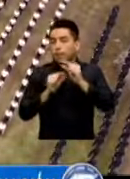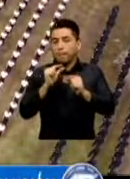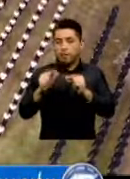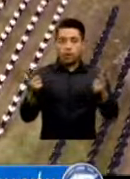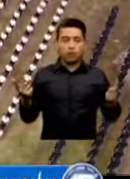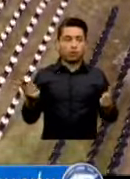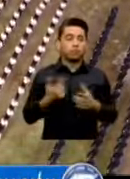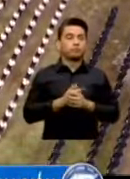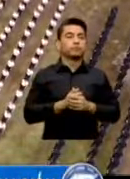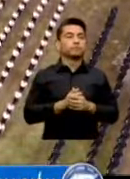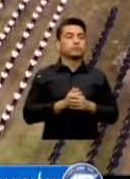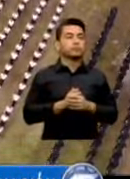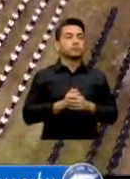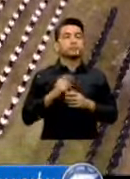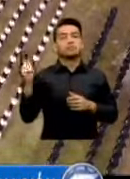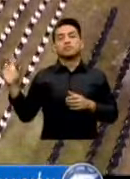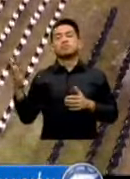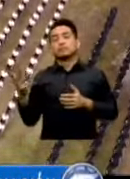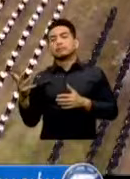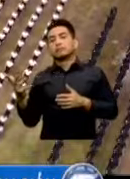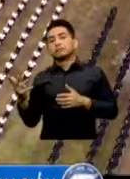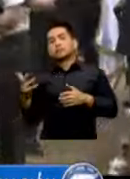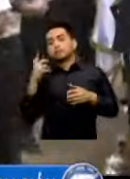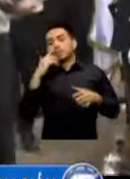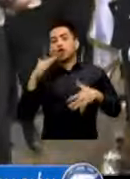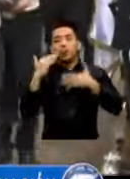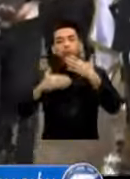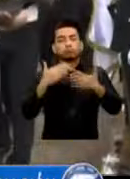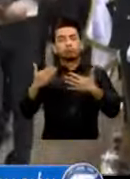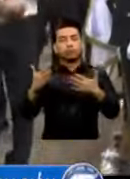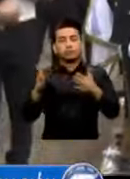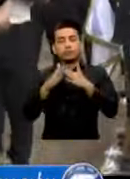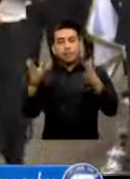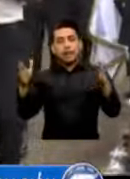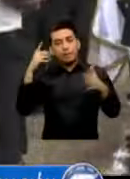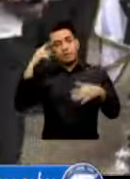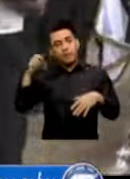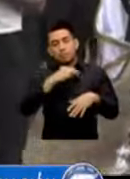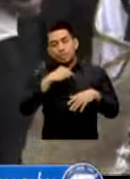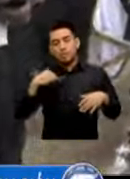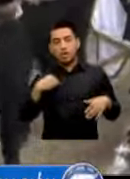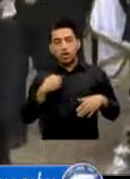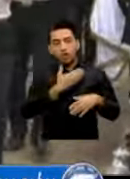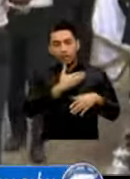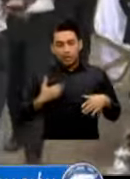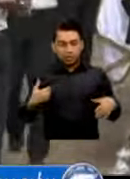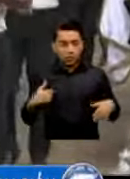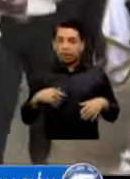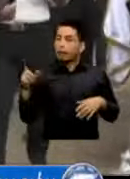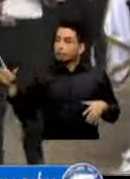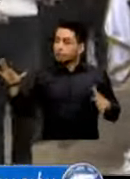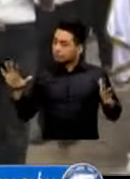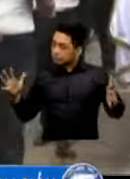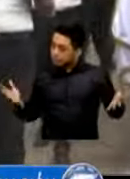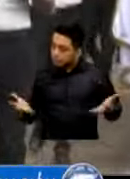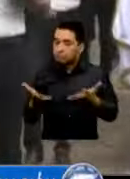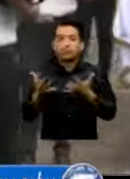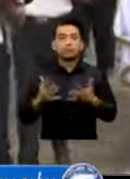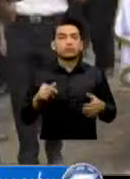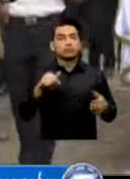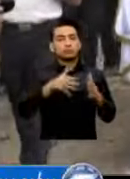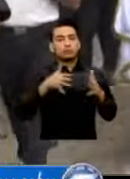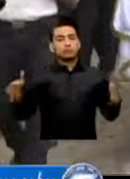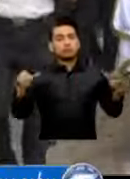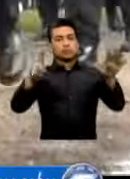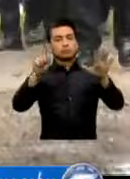Esa es la estrategia En general Del ministerio De donación Y que esta Ha permitido Que durante Los primeros Seis meses De este